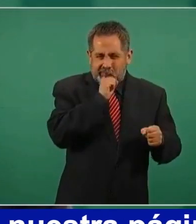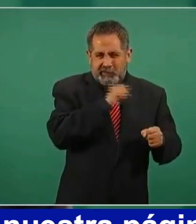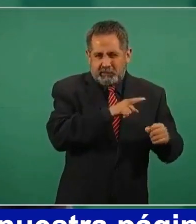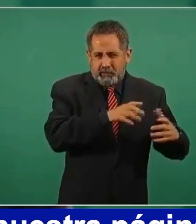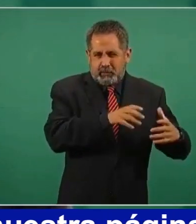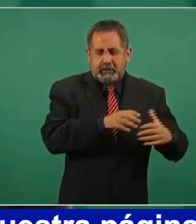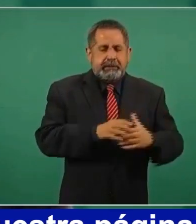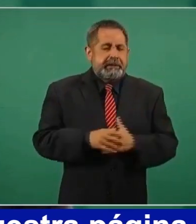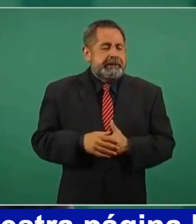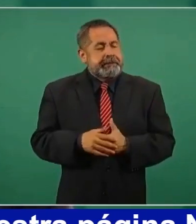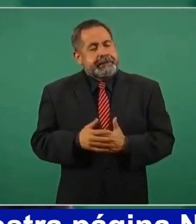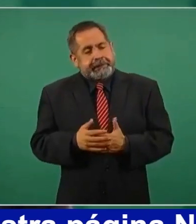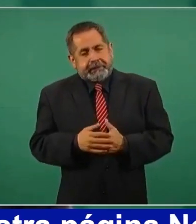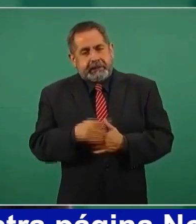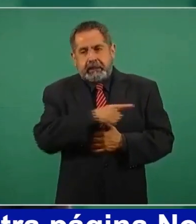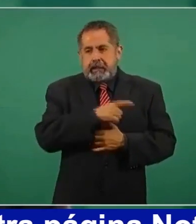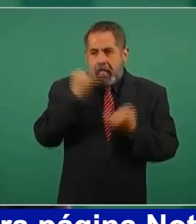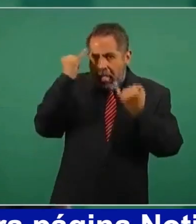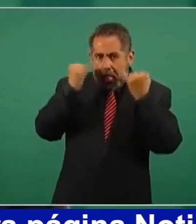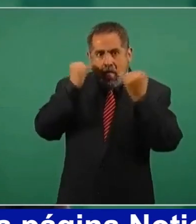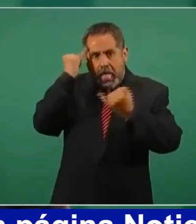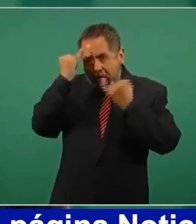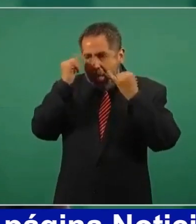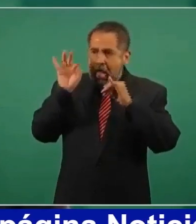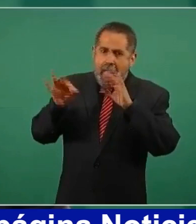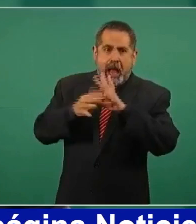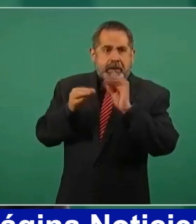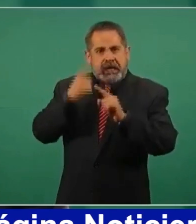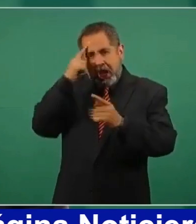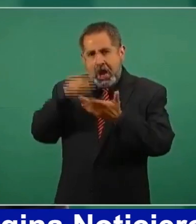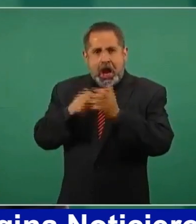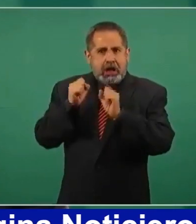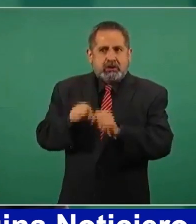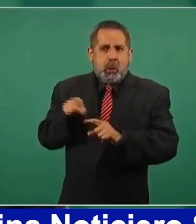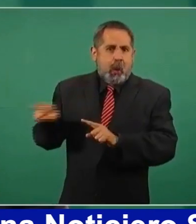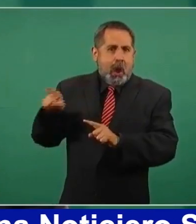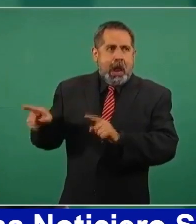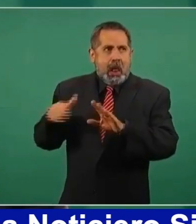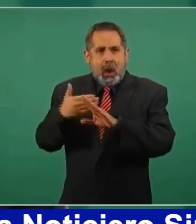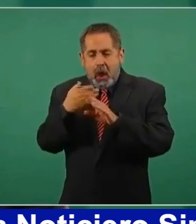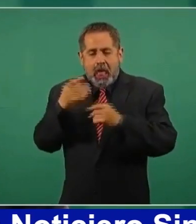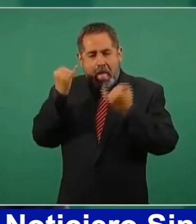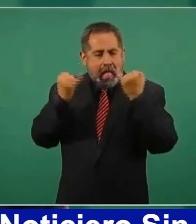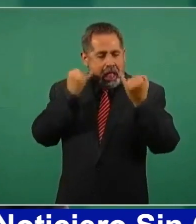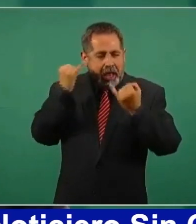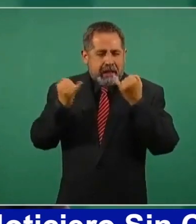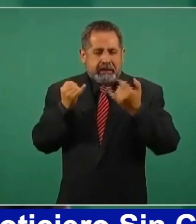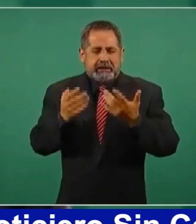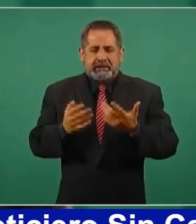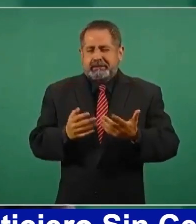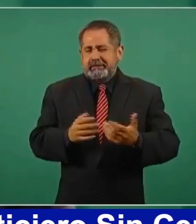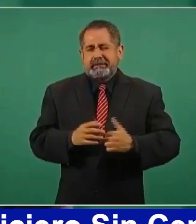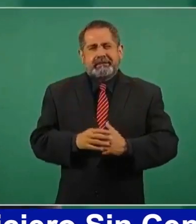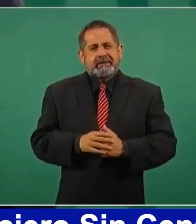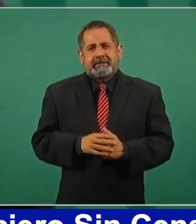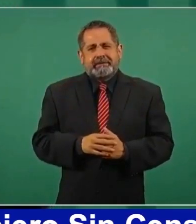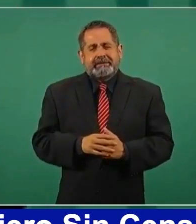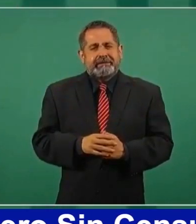pues hacen conjeturas y también,